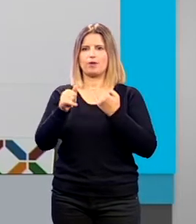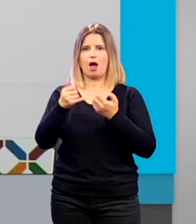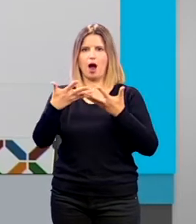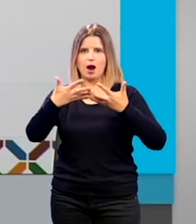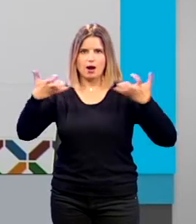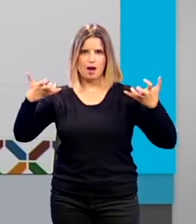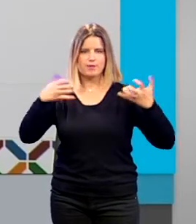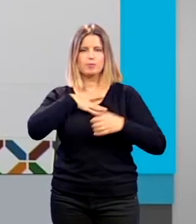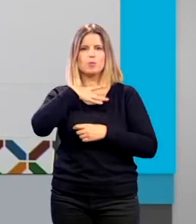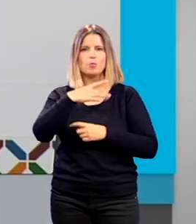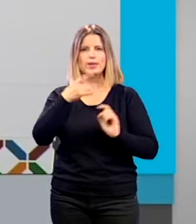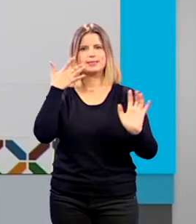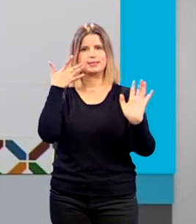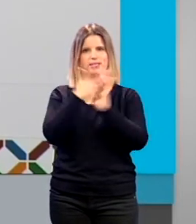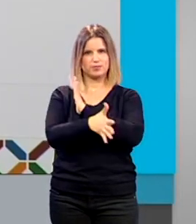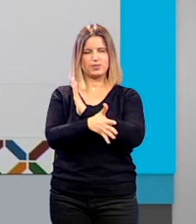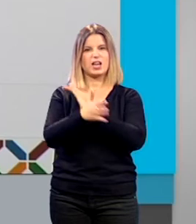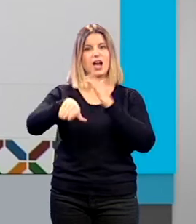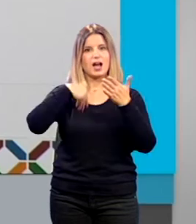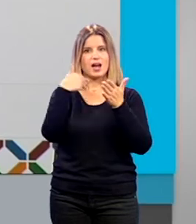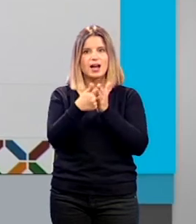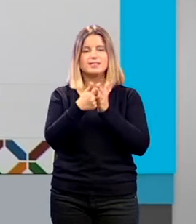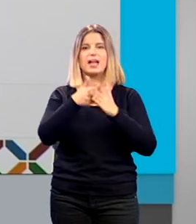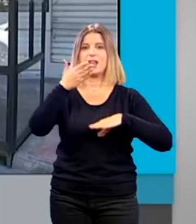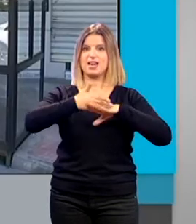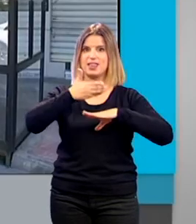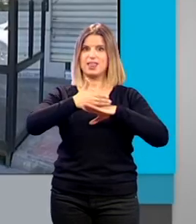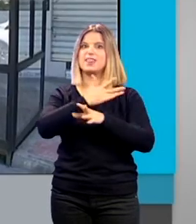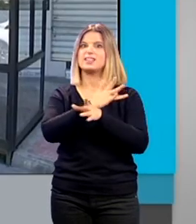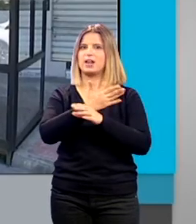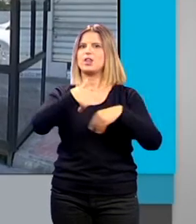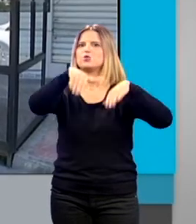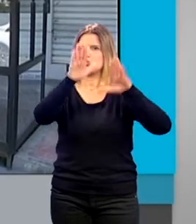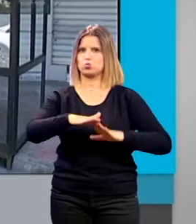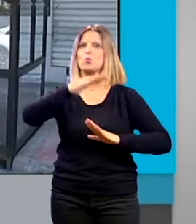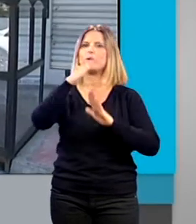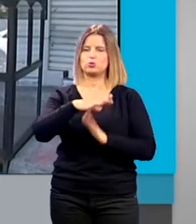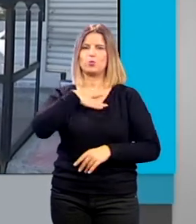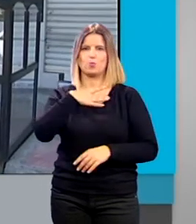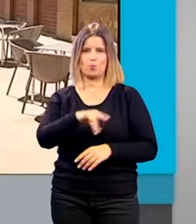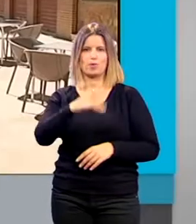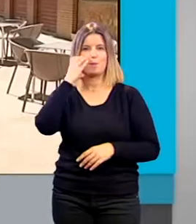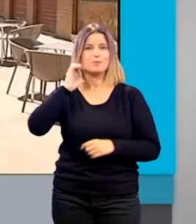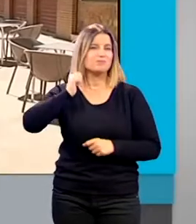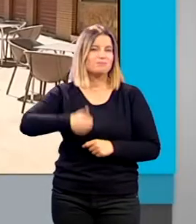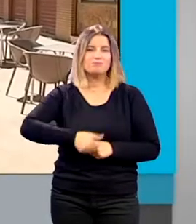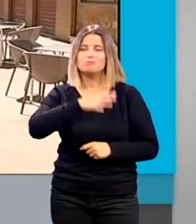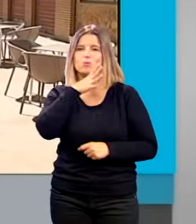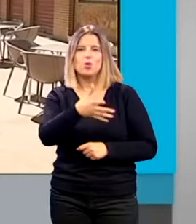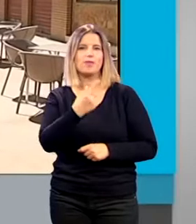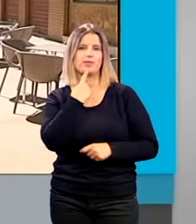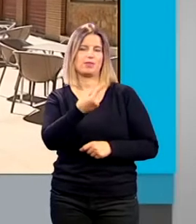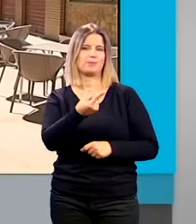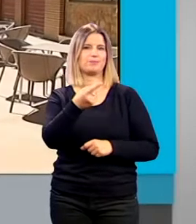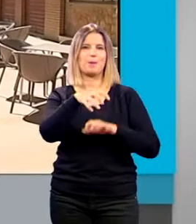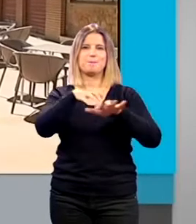y puede suponer la propia suspensión de la licencia de terraza según Puentedura parte de este problema es el desconocimiento por parte de la